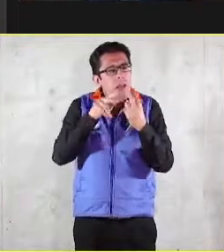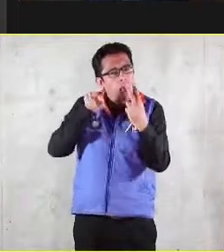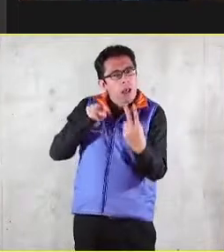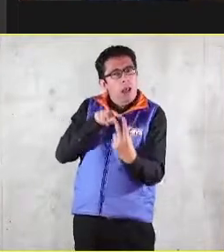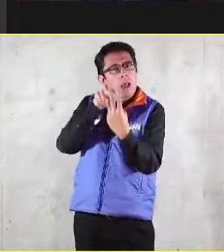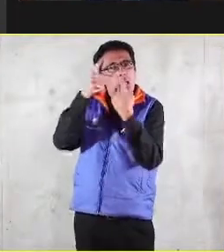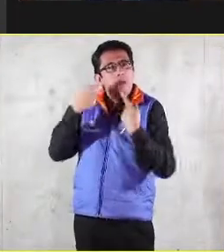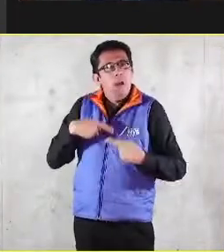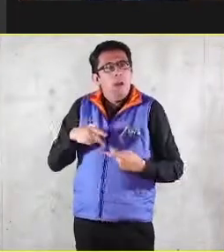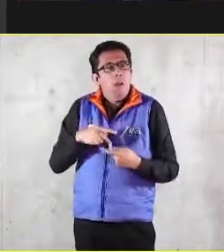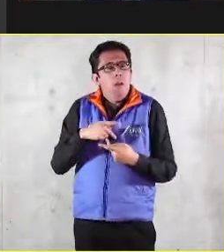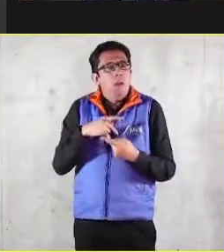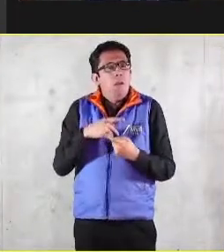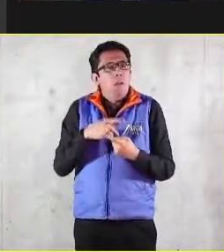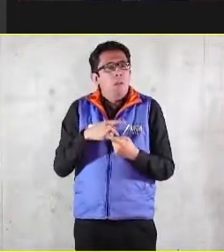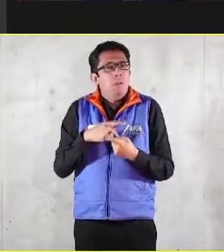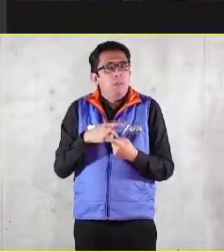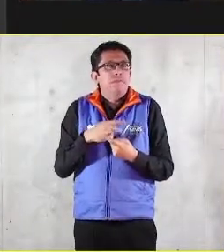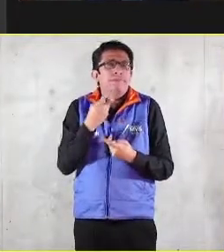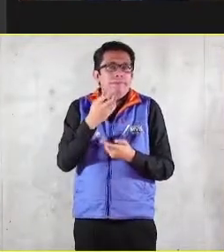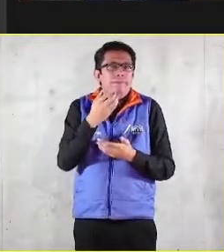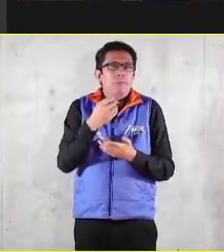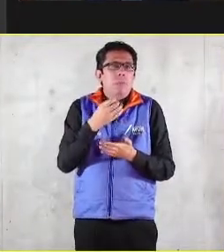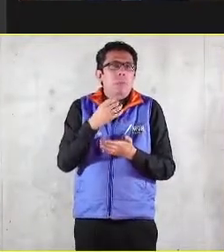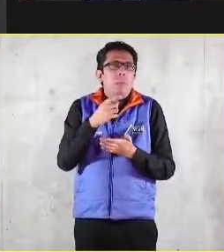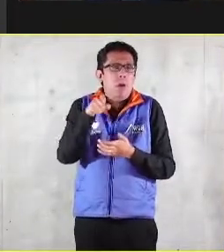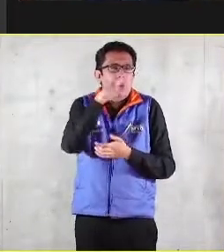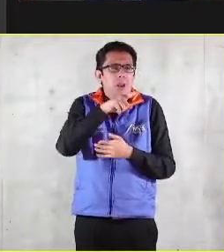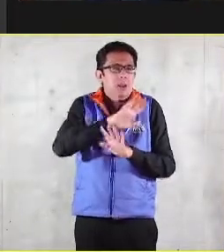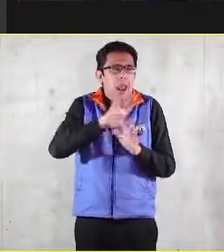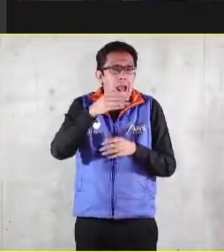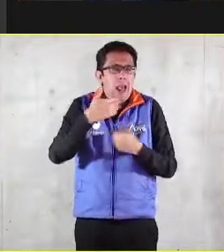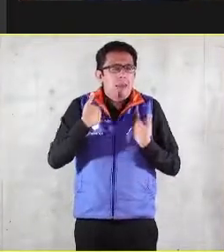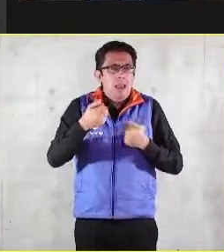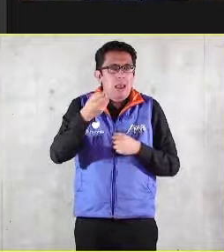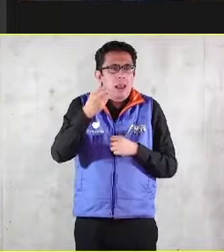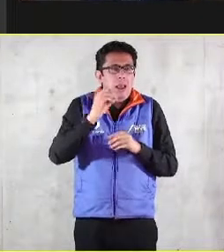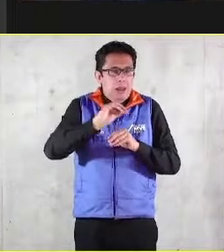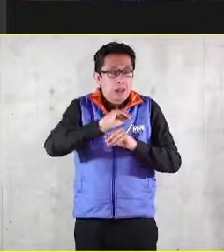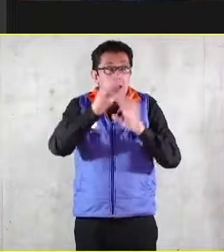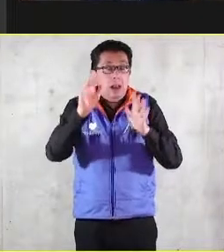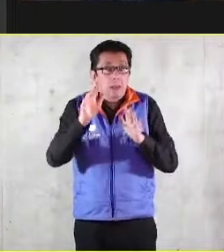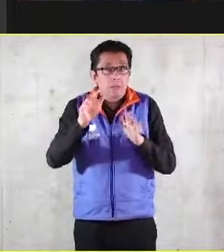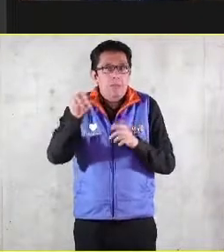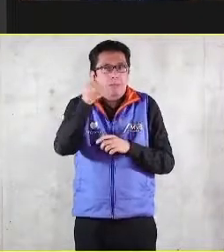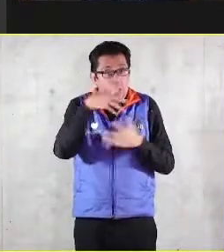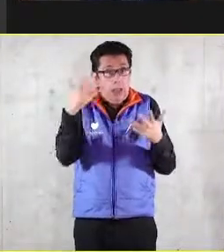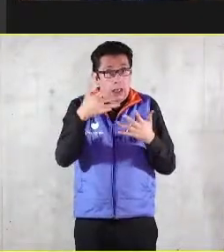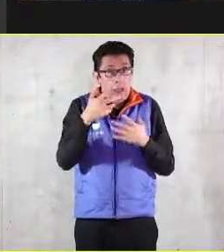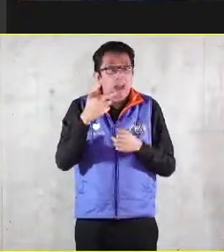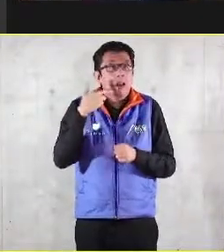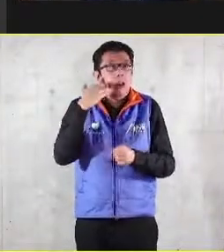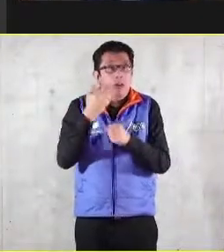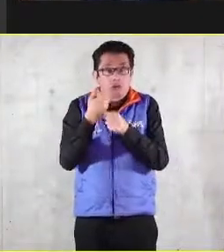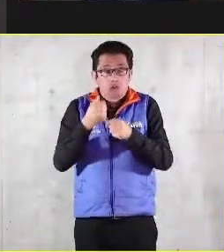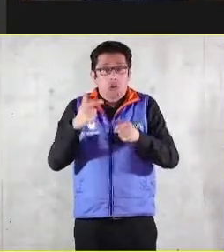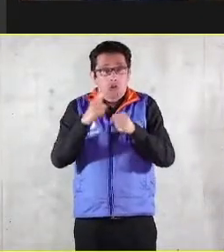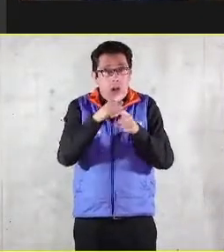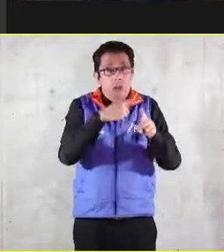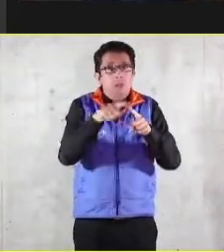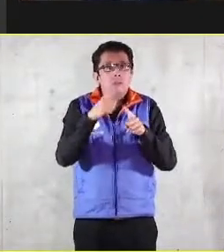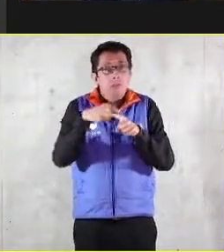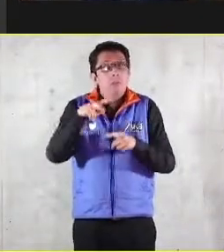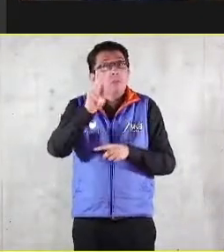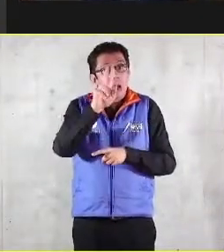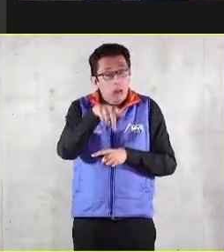solamente es de forma indirecta pero ustedes tienen muy claro con las prácticas de responsabilidad social que llevan a cabo sí que ven a la